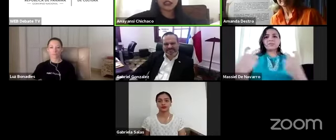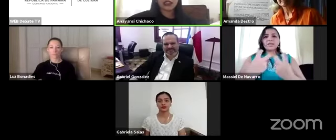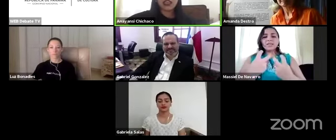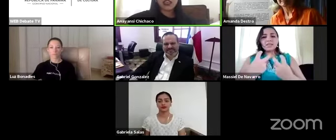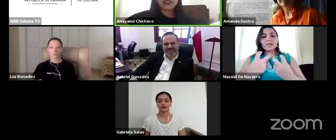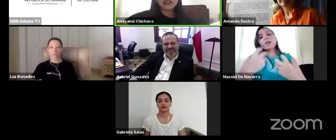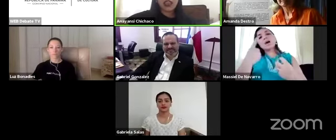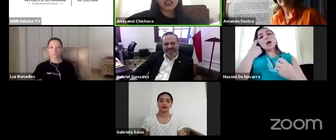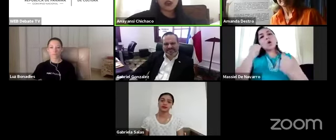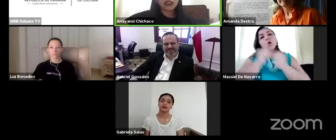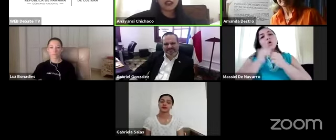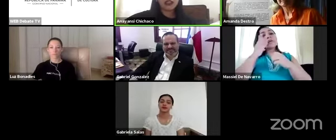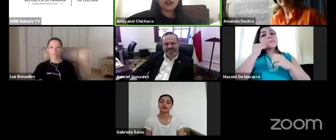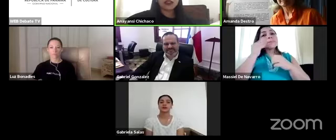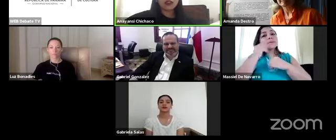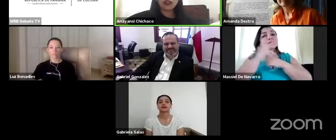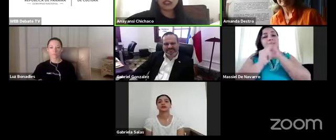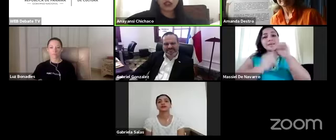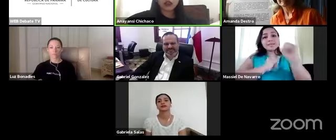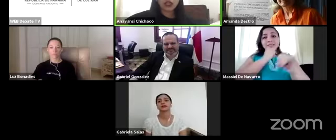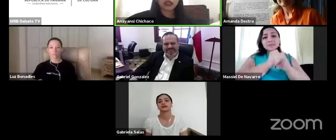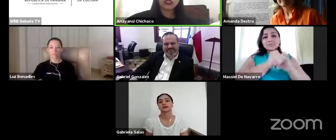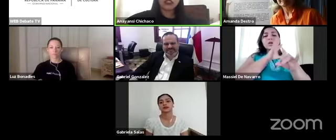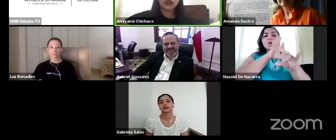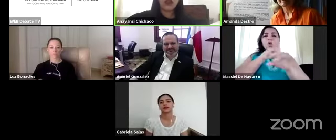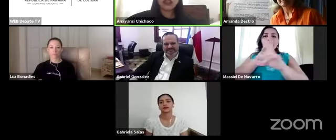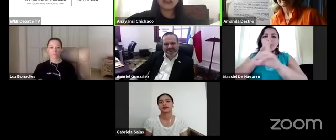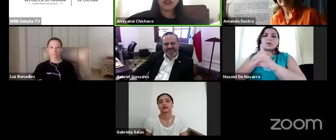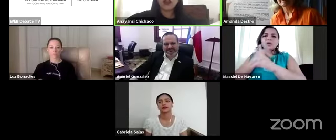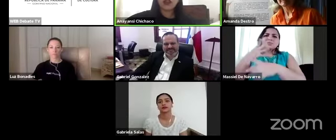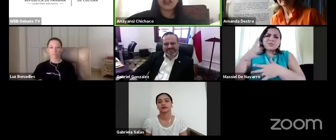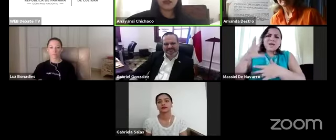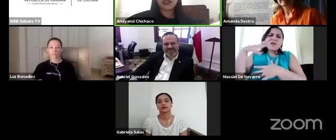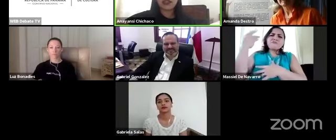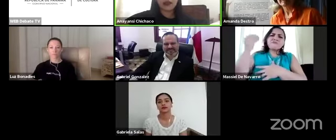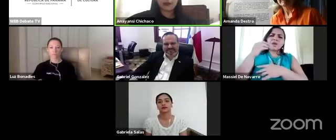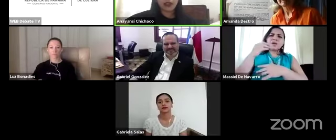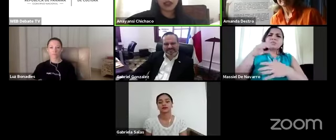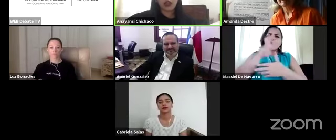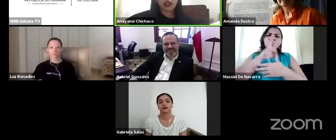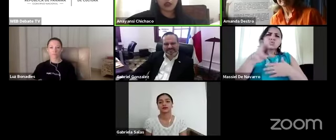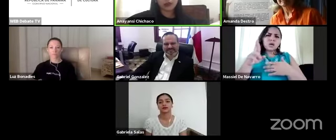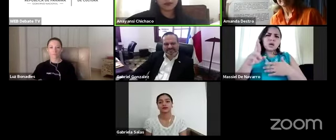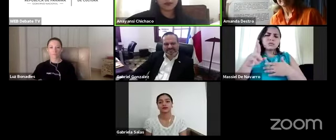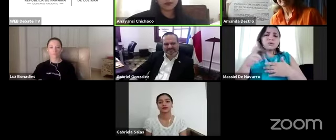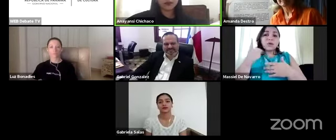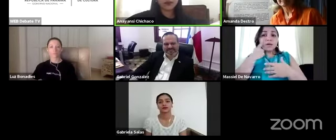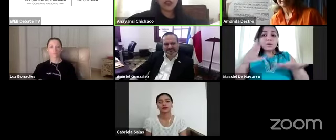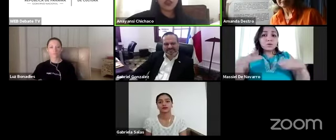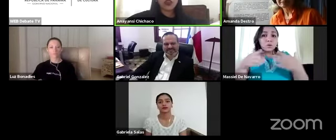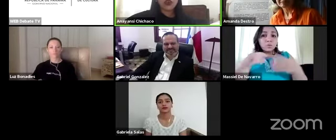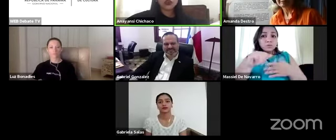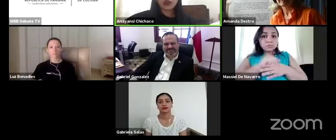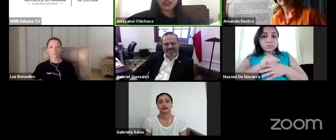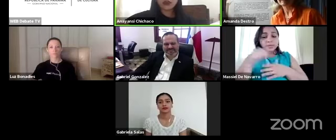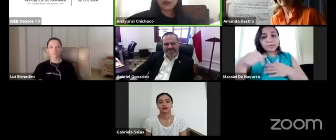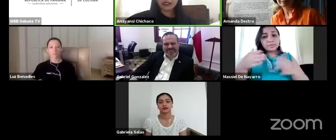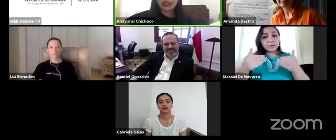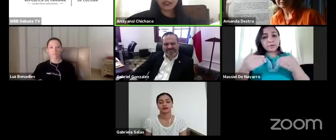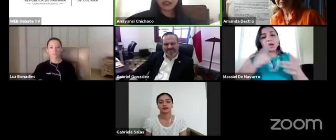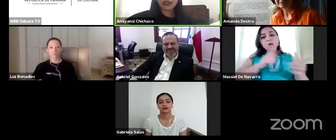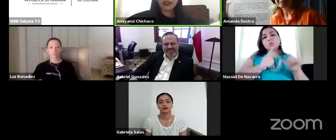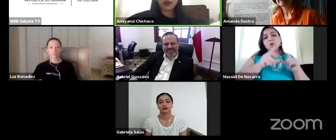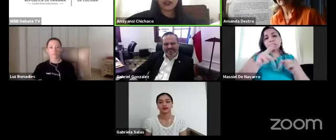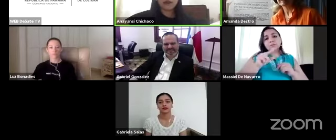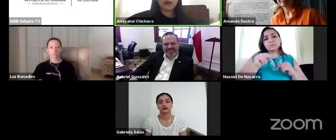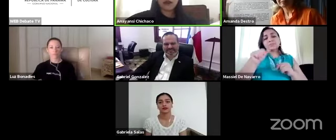internacionales ya ellos están utilizando ciertas cosas entonces tendríamos que analizar cuáles aplican a Panamá y cuáles no otro reto